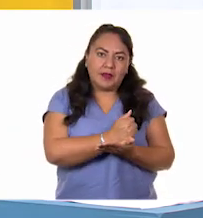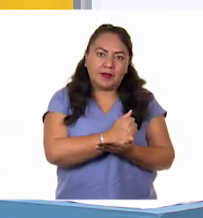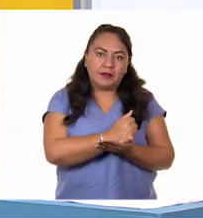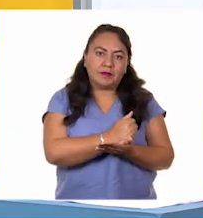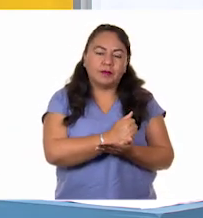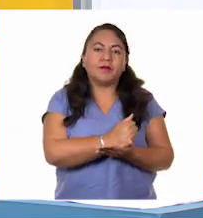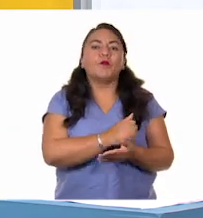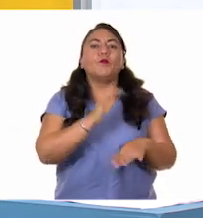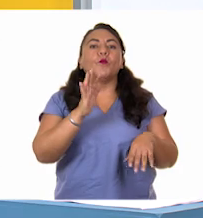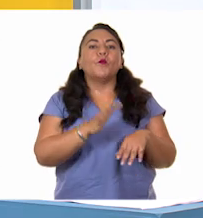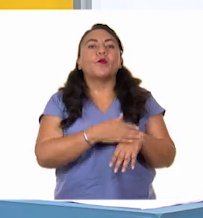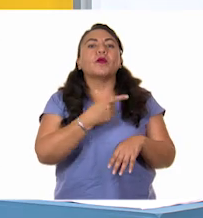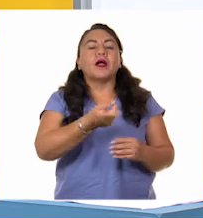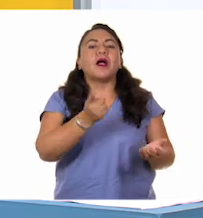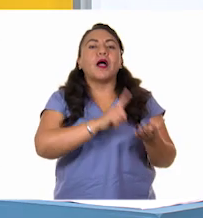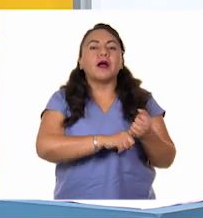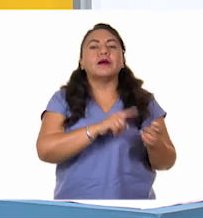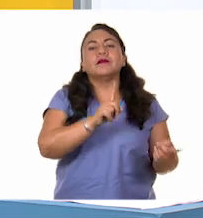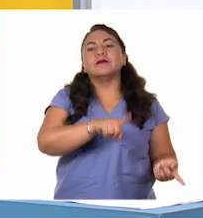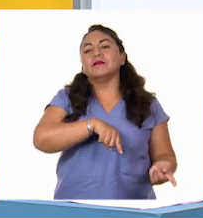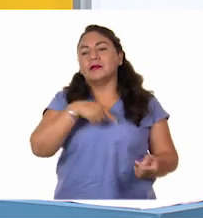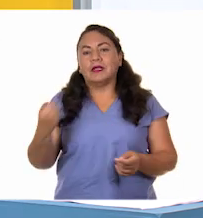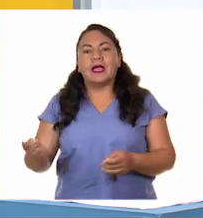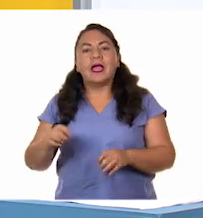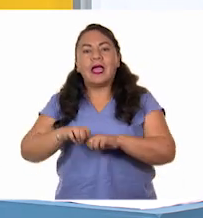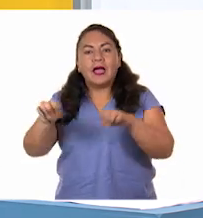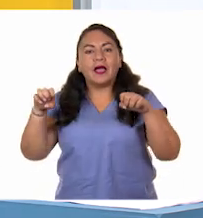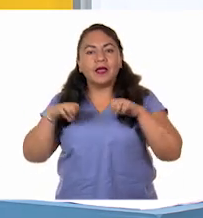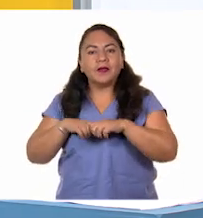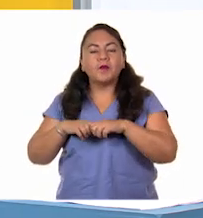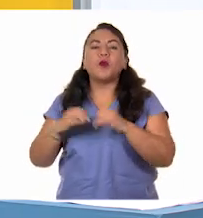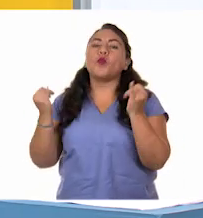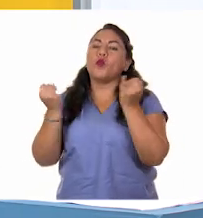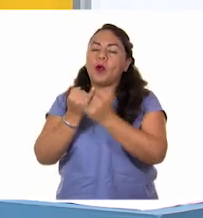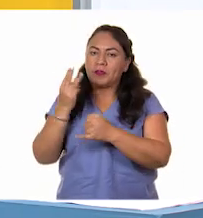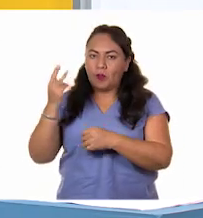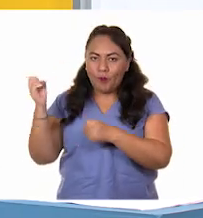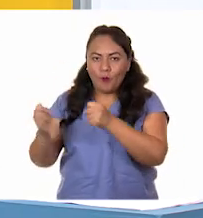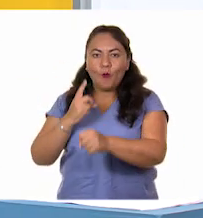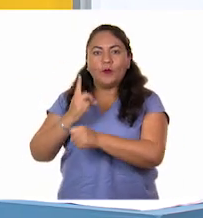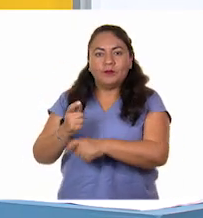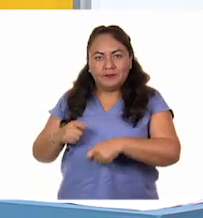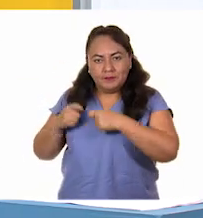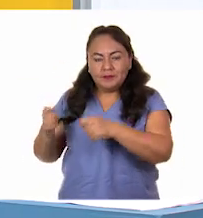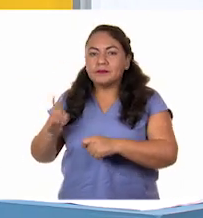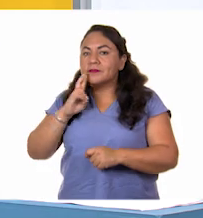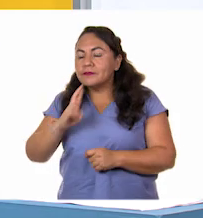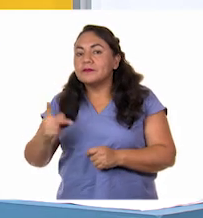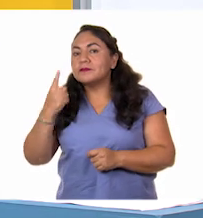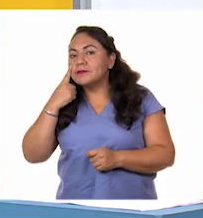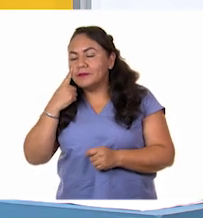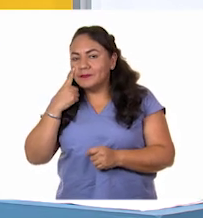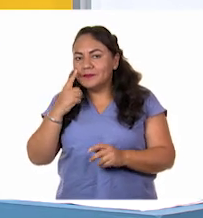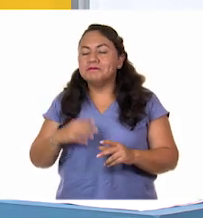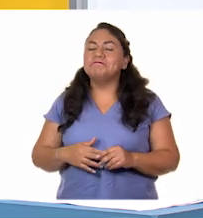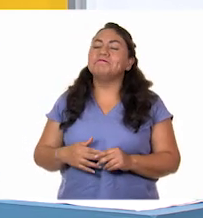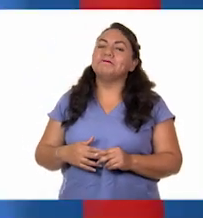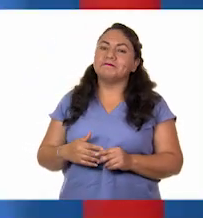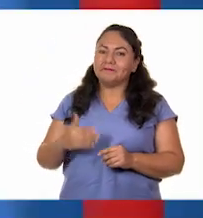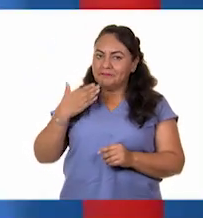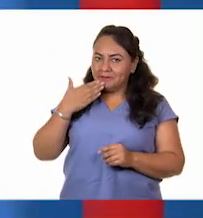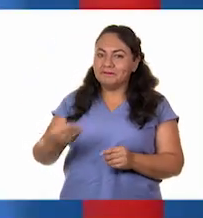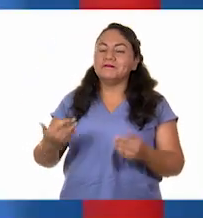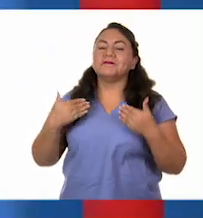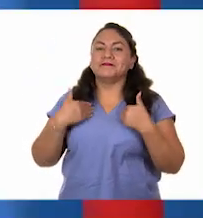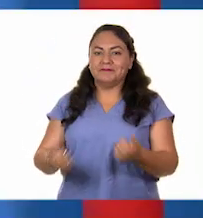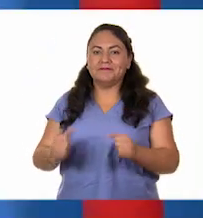Porque vendría entonces el turno para el segundo equipo, que también tendrá tres oportunidades para responder a estas preguntas. Ah, perfecto. Me